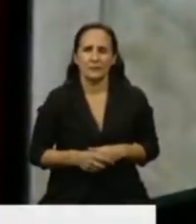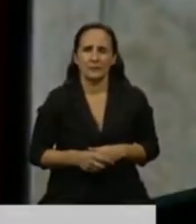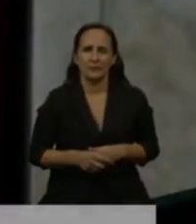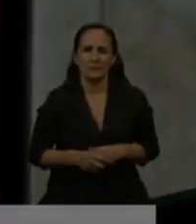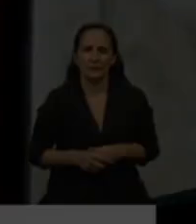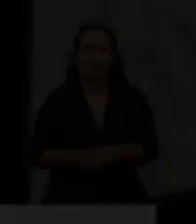diputado.